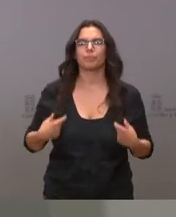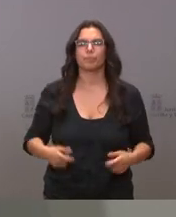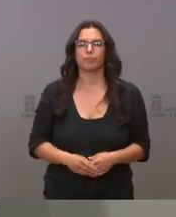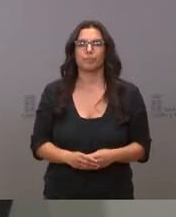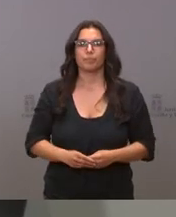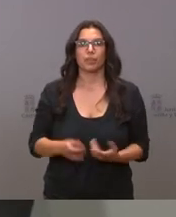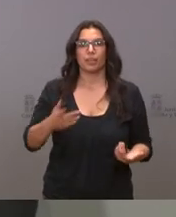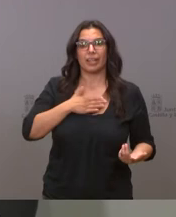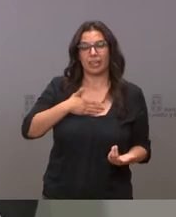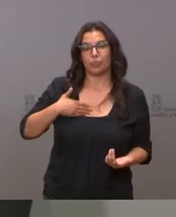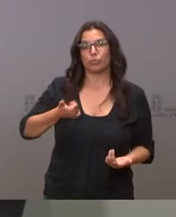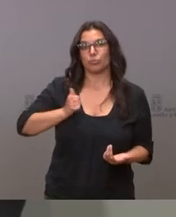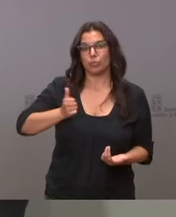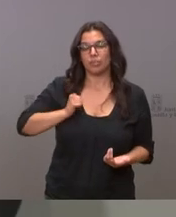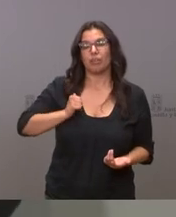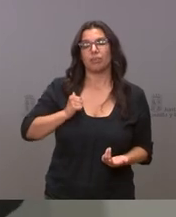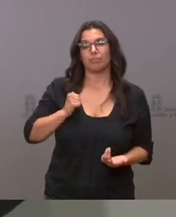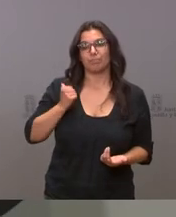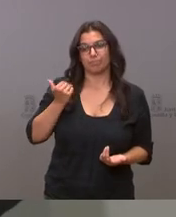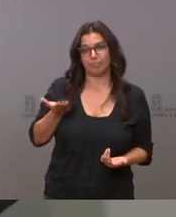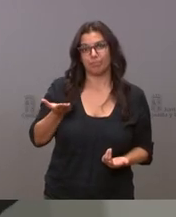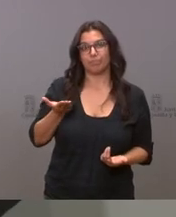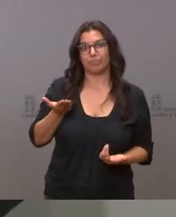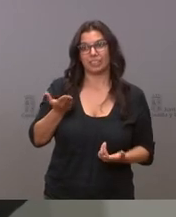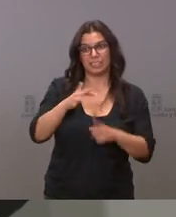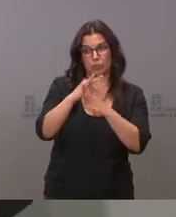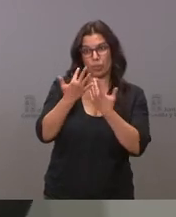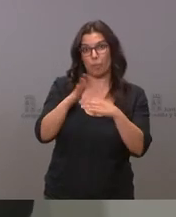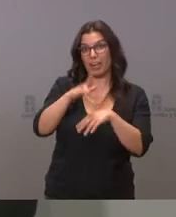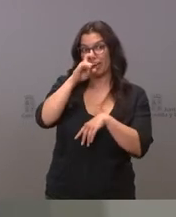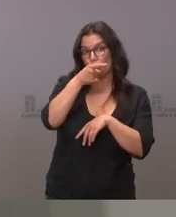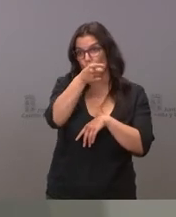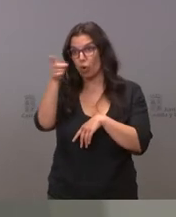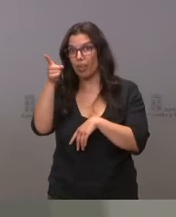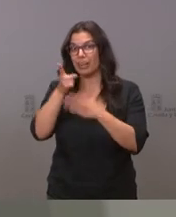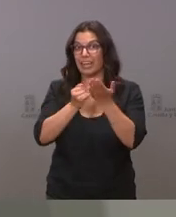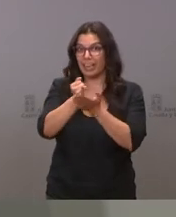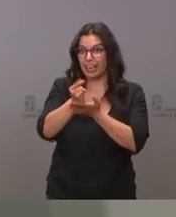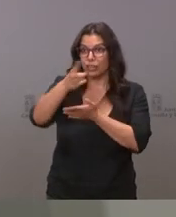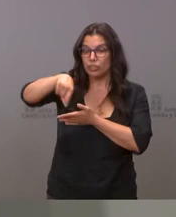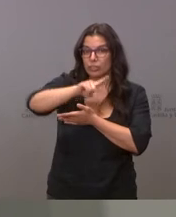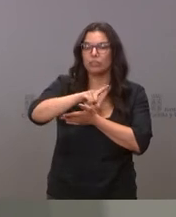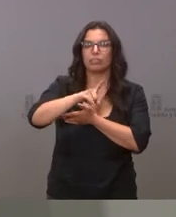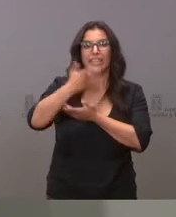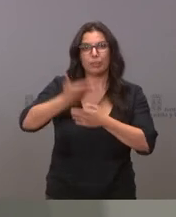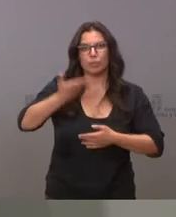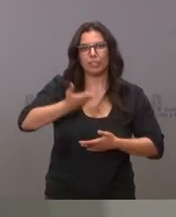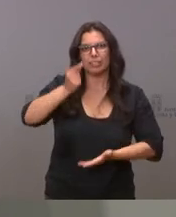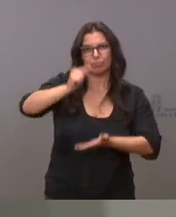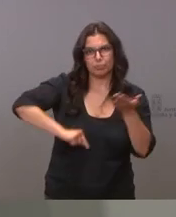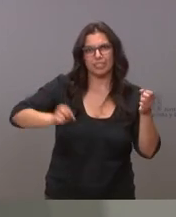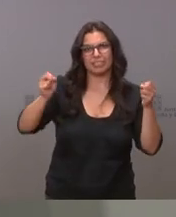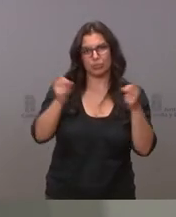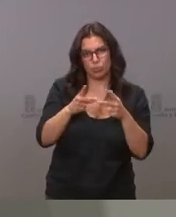y queremos aprovechar esta desgracia para recordarles a todos ellos lo importante que es hacerse